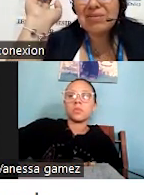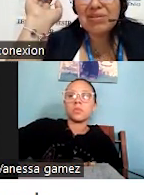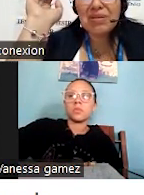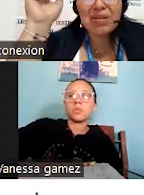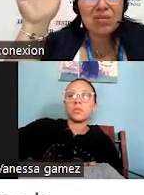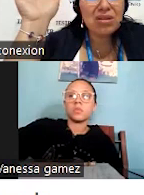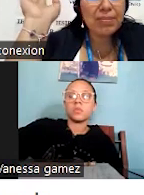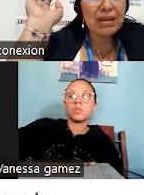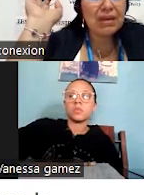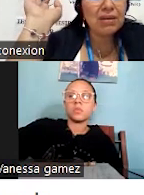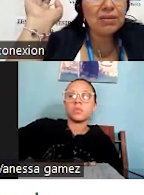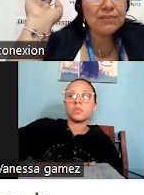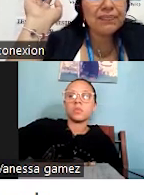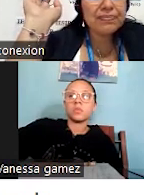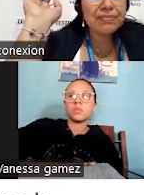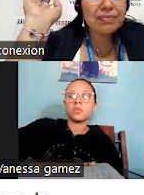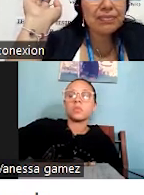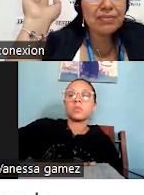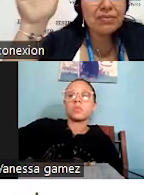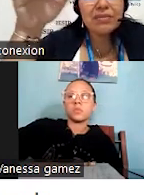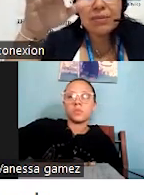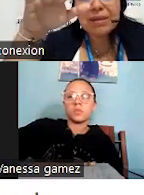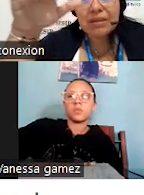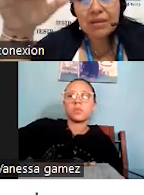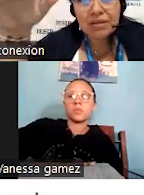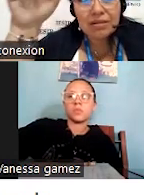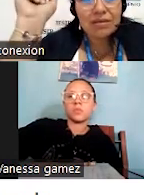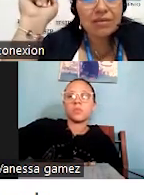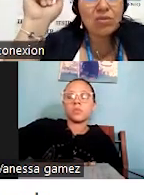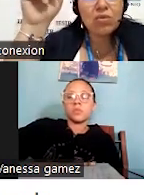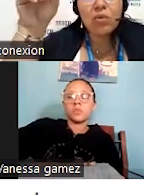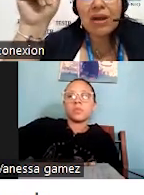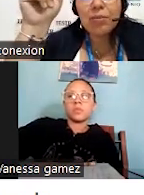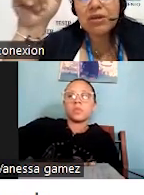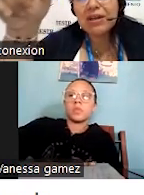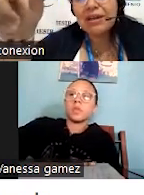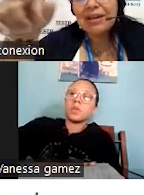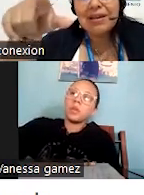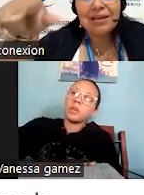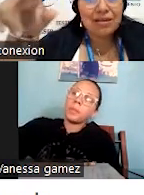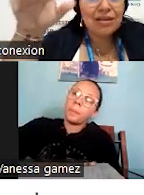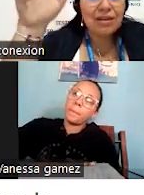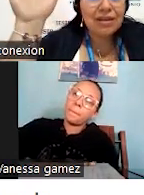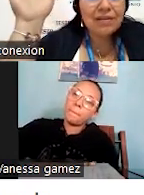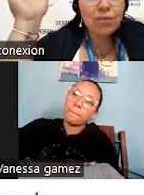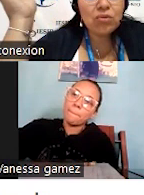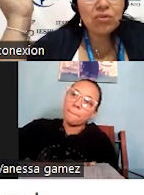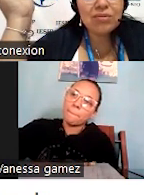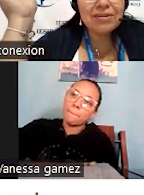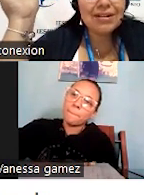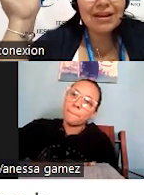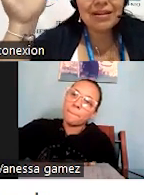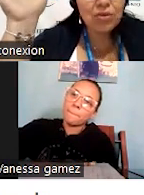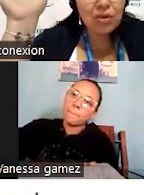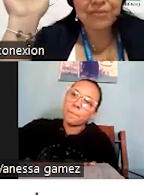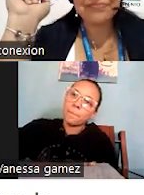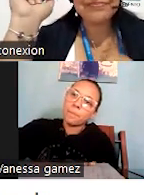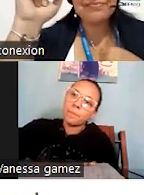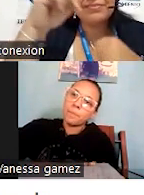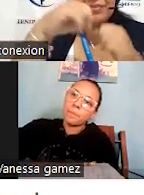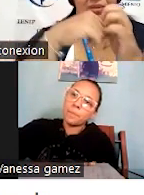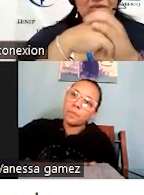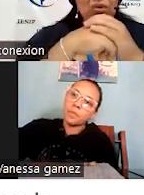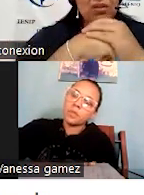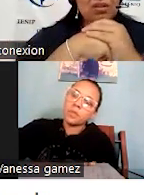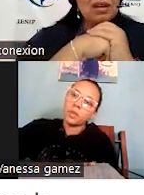mira, eso no sabe ni dónde está parada, ni pendiente. No, no lo hagas porque, y en este mundo hay de todo.